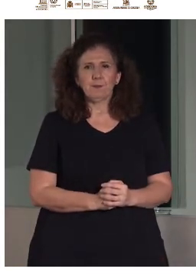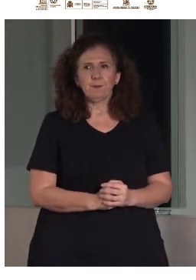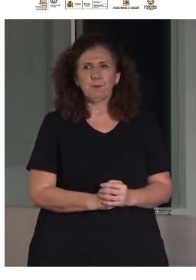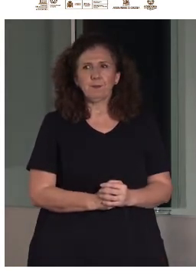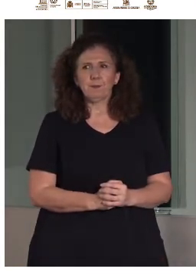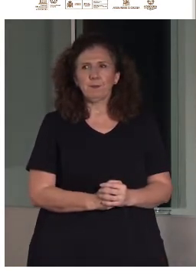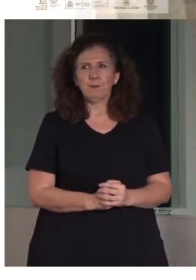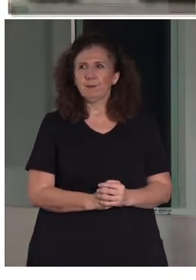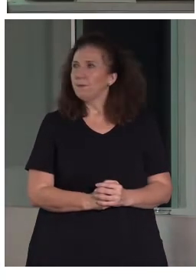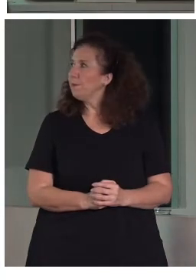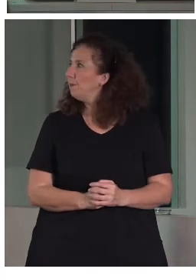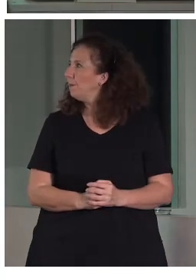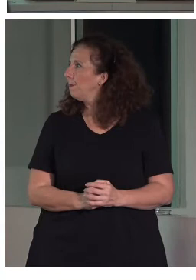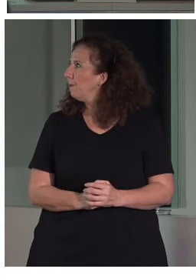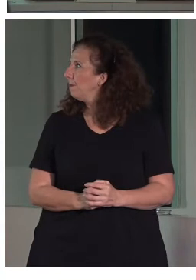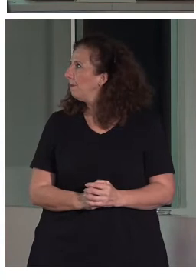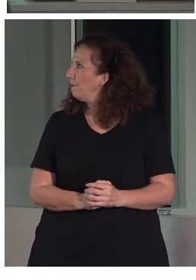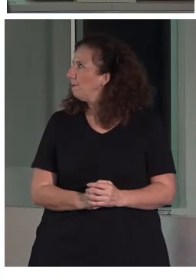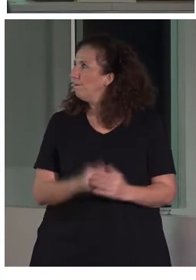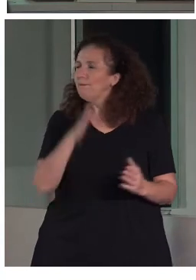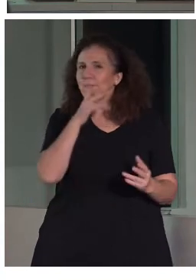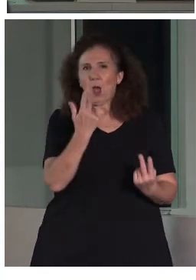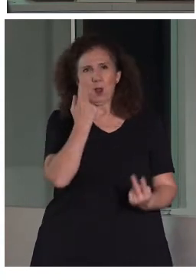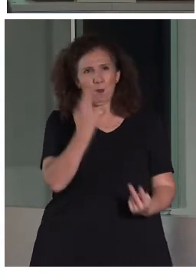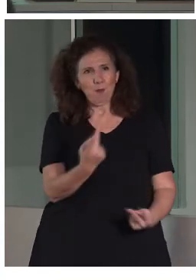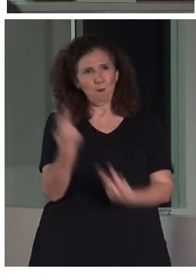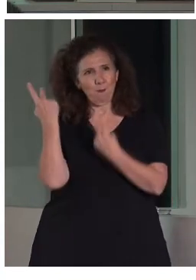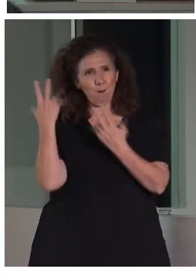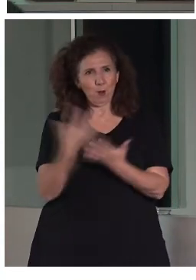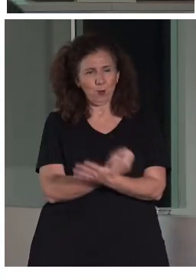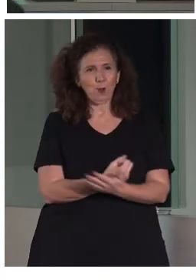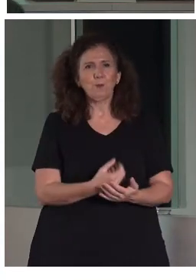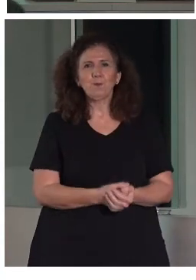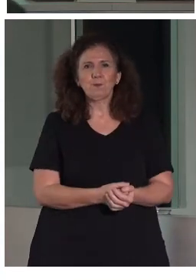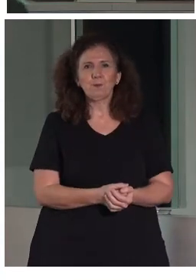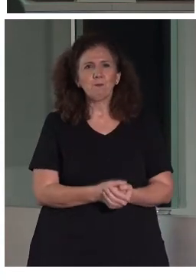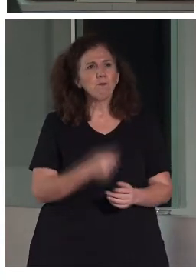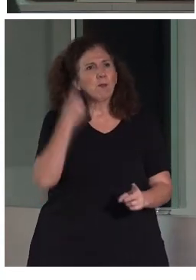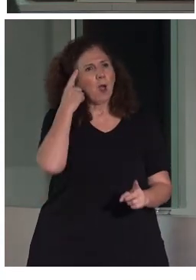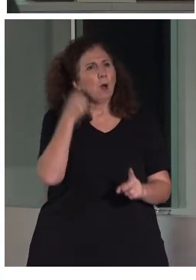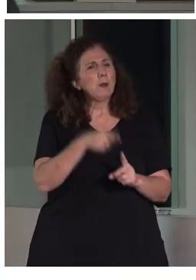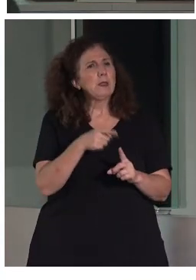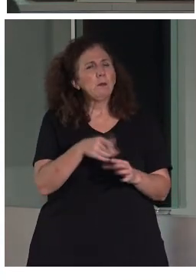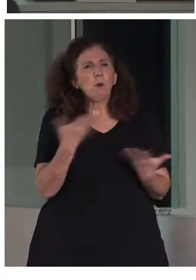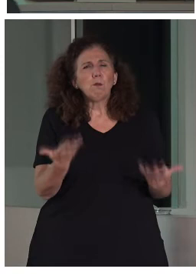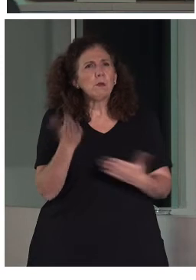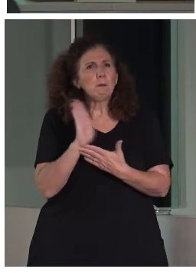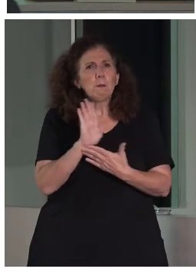Y el objetivo de la presentación